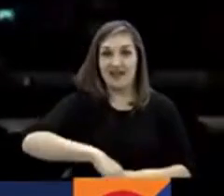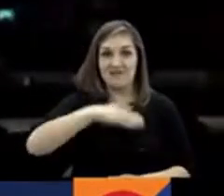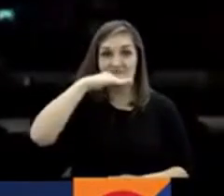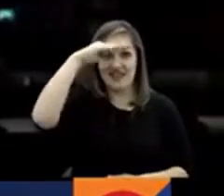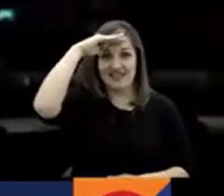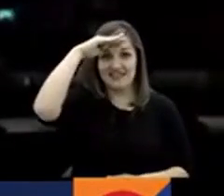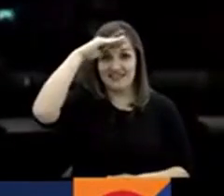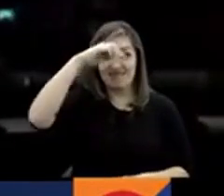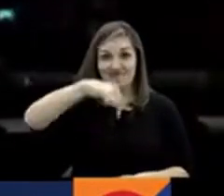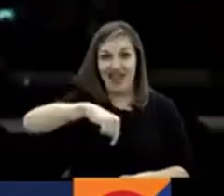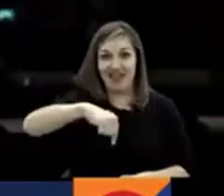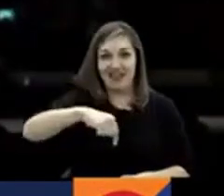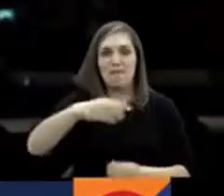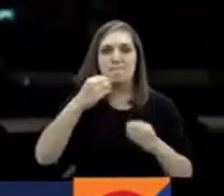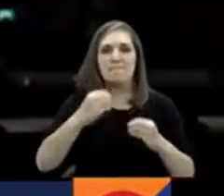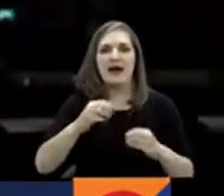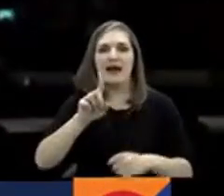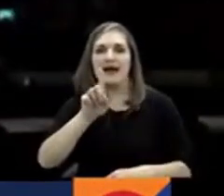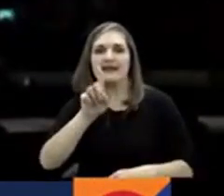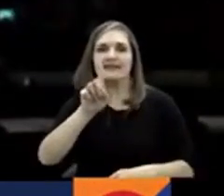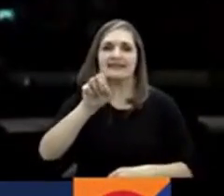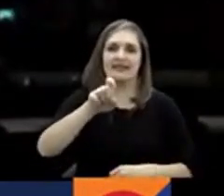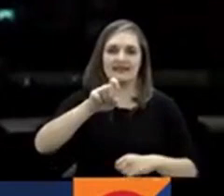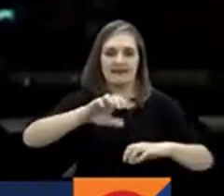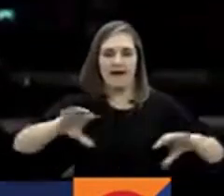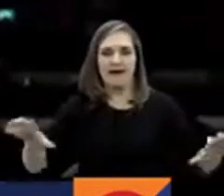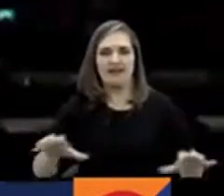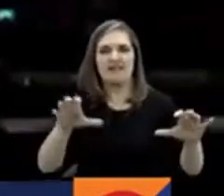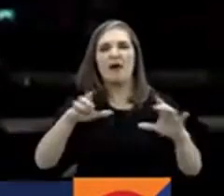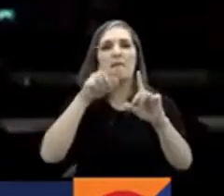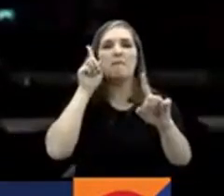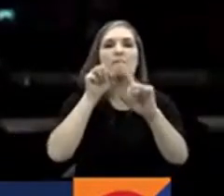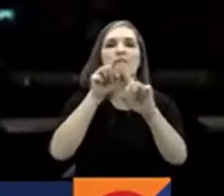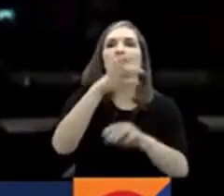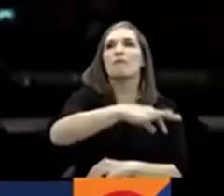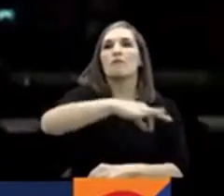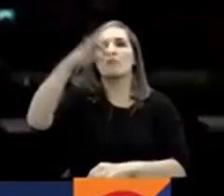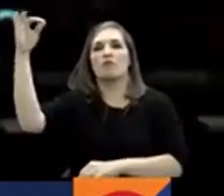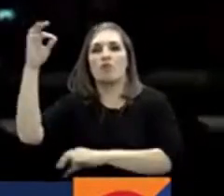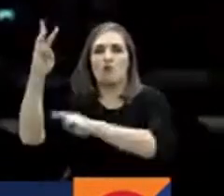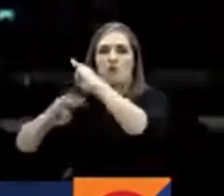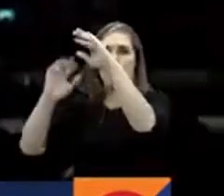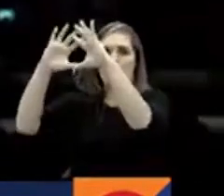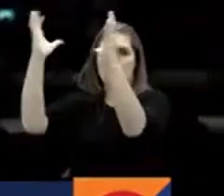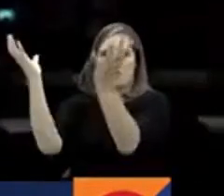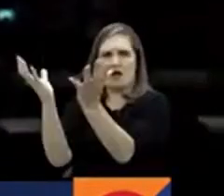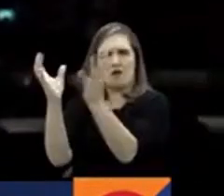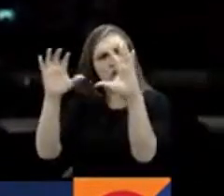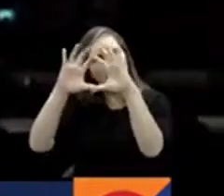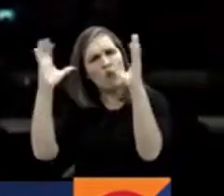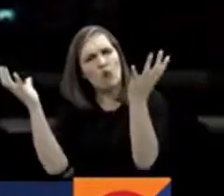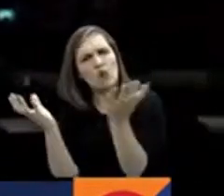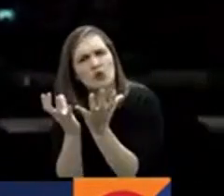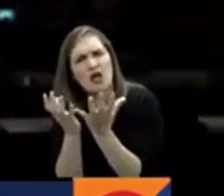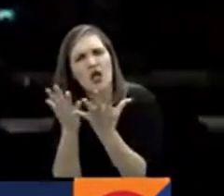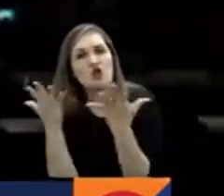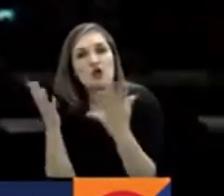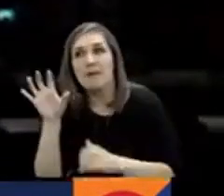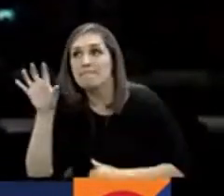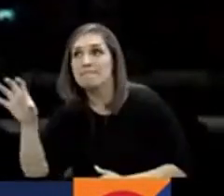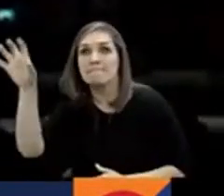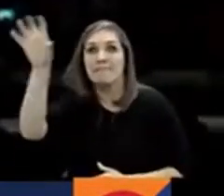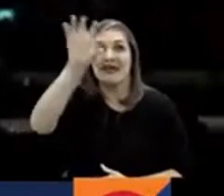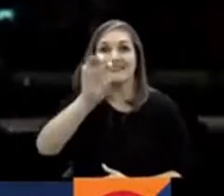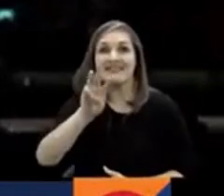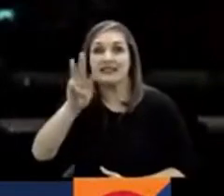en Medellín, en la sexta ventana clasificatoria para el Mundial de esta disciplina deportiva que se va a disputar en tres países de